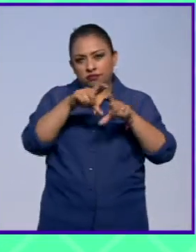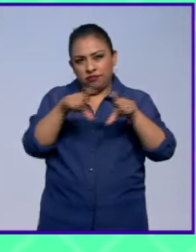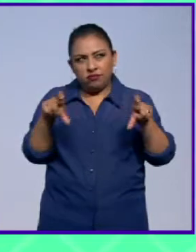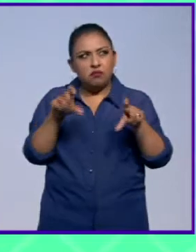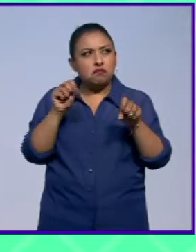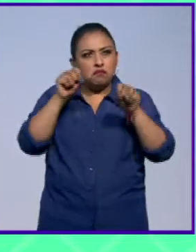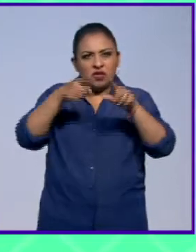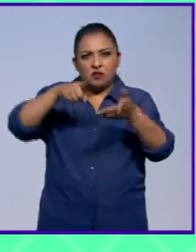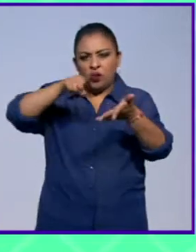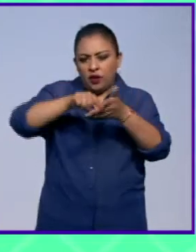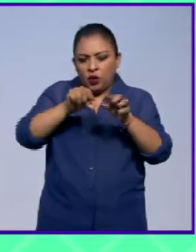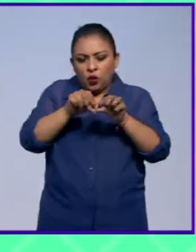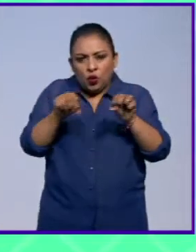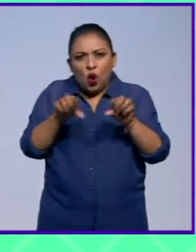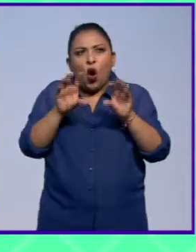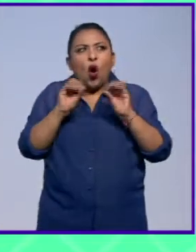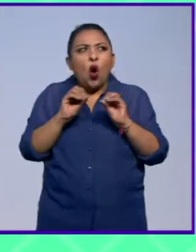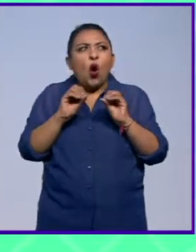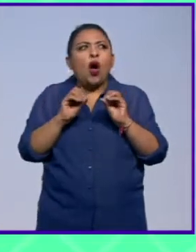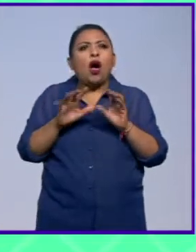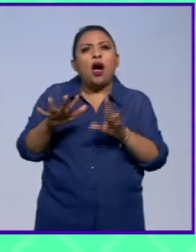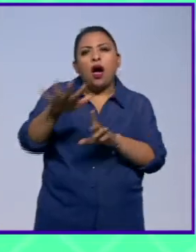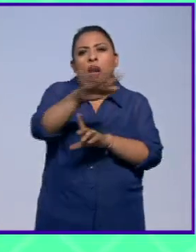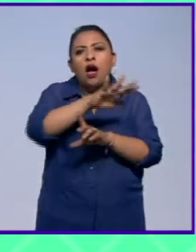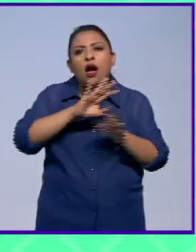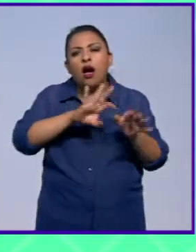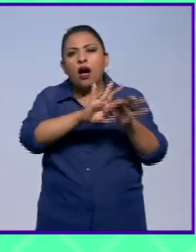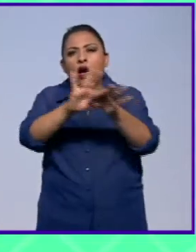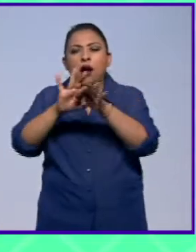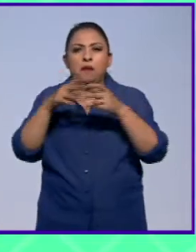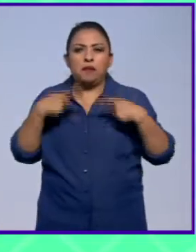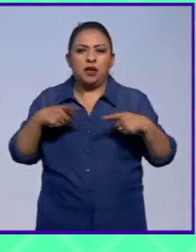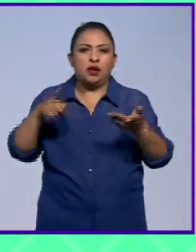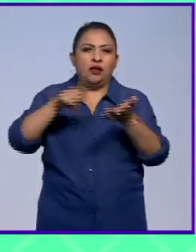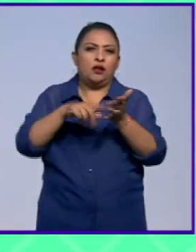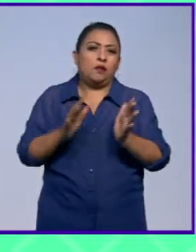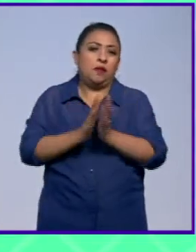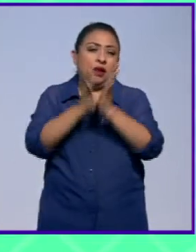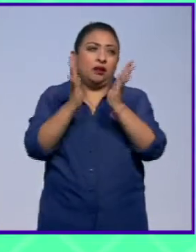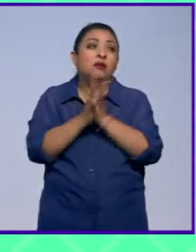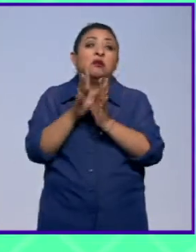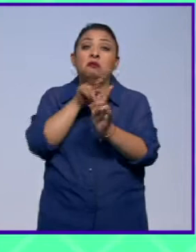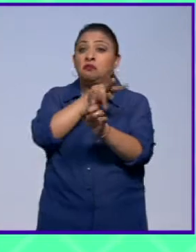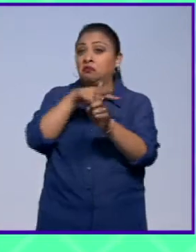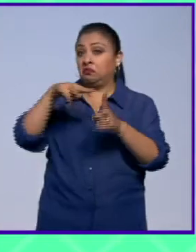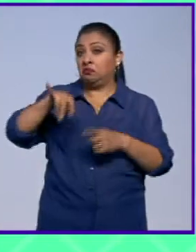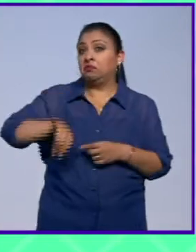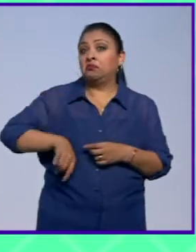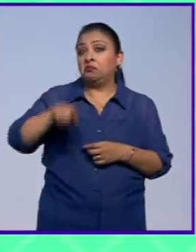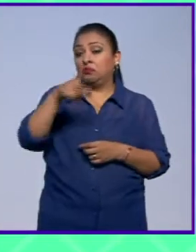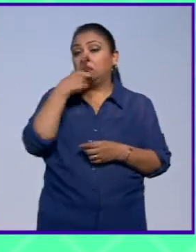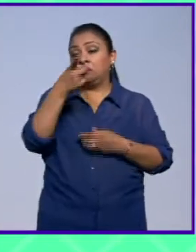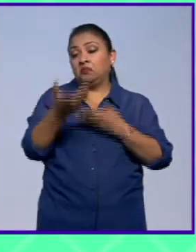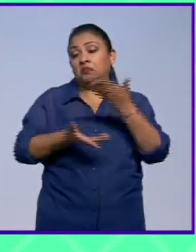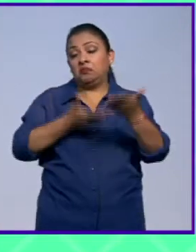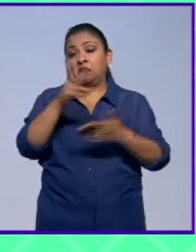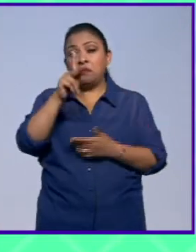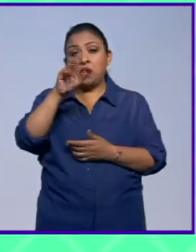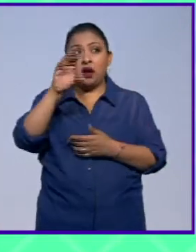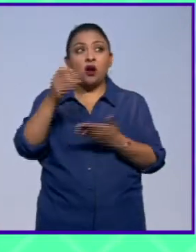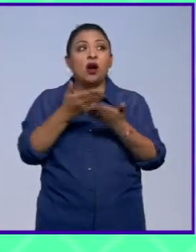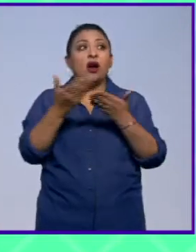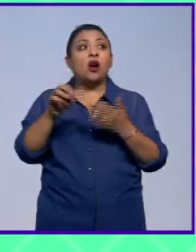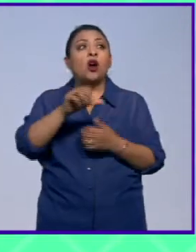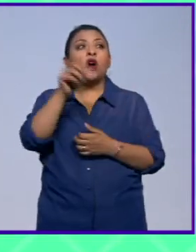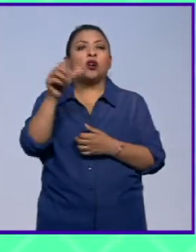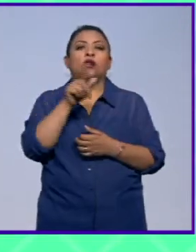en el mismo texto como en la conformación de sus integrantes. Una perspectiva muy interesante a la que nos comparte Paco y ya tenemos